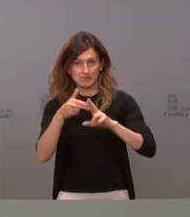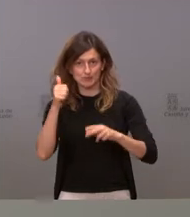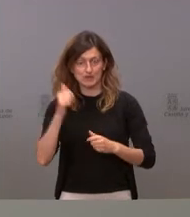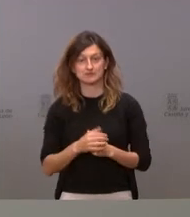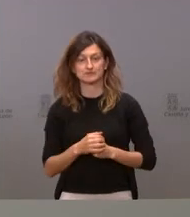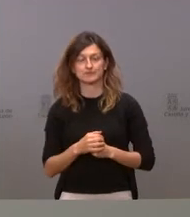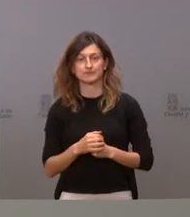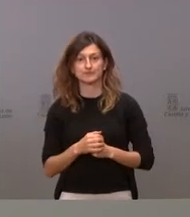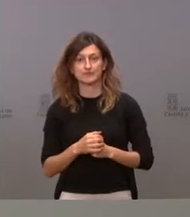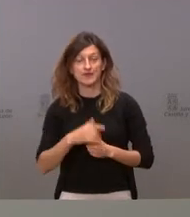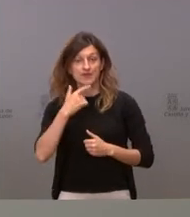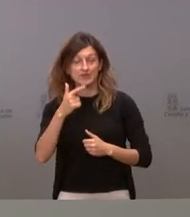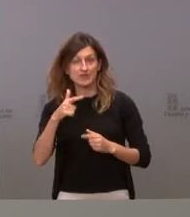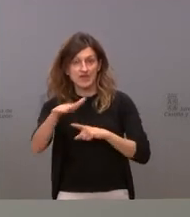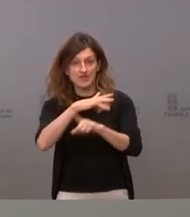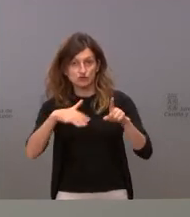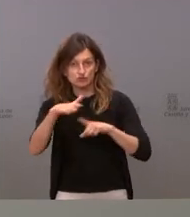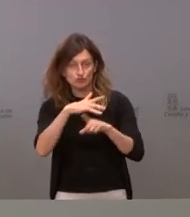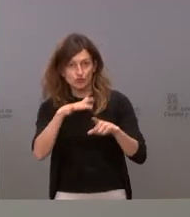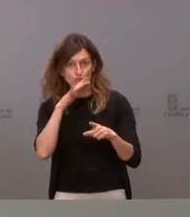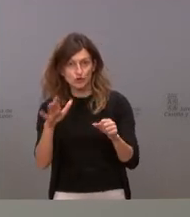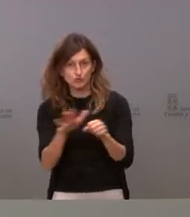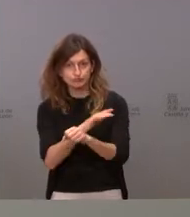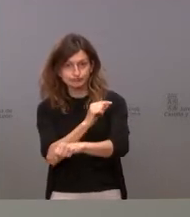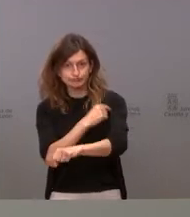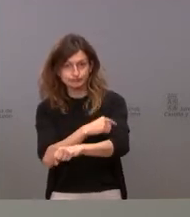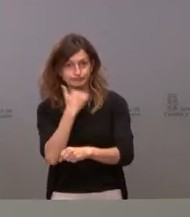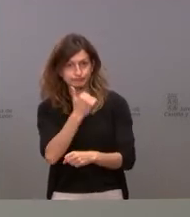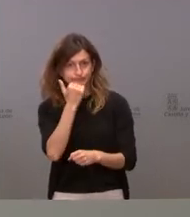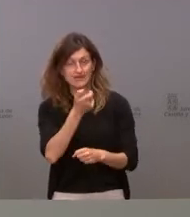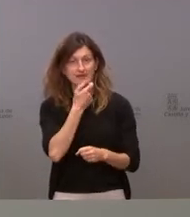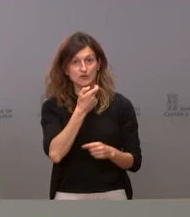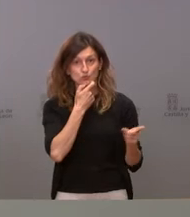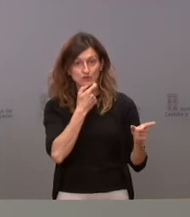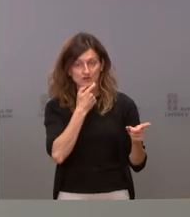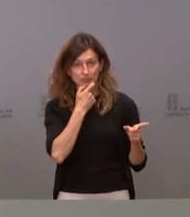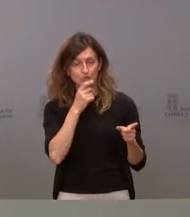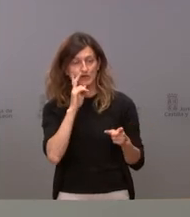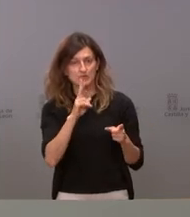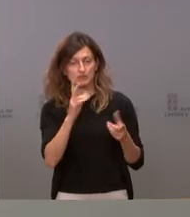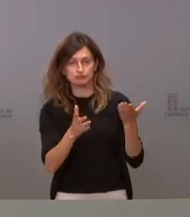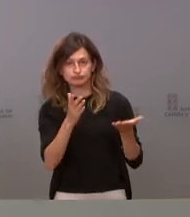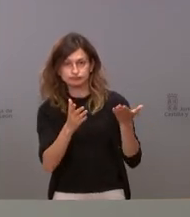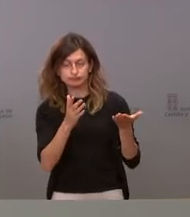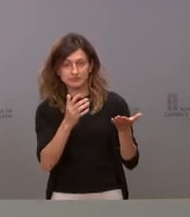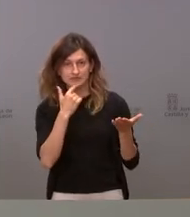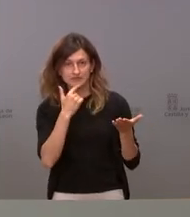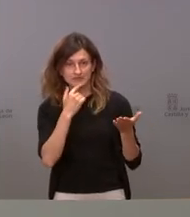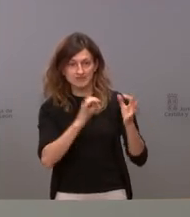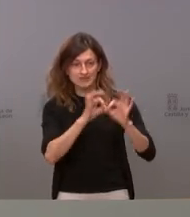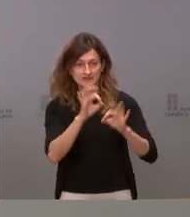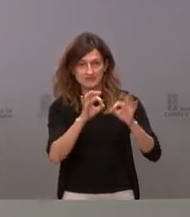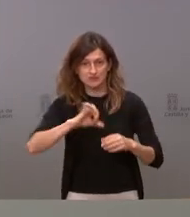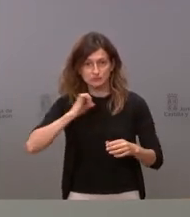No obstante, en entornos con una cobertura vacunal moderada como el Reino Unido, no se están observando mayores tasas de